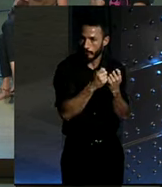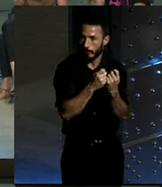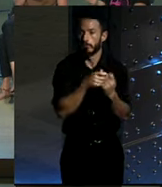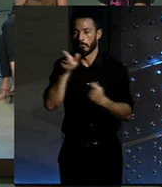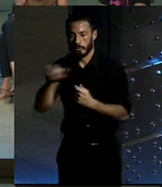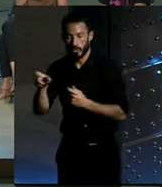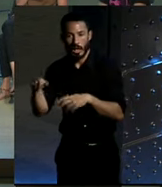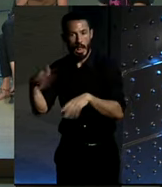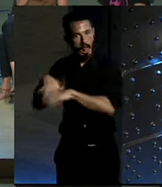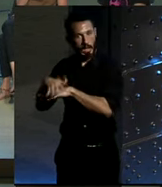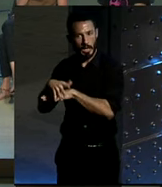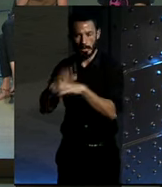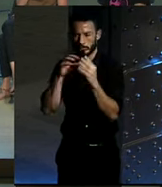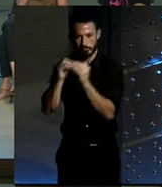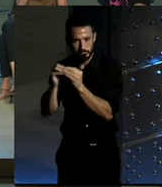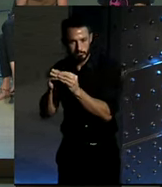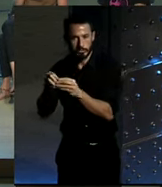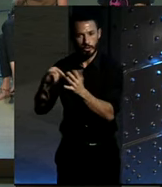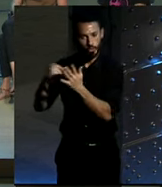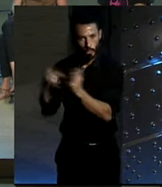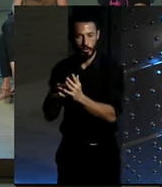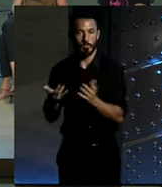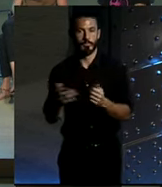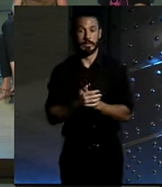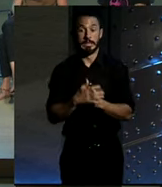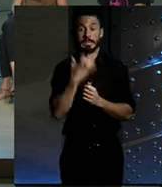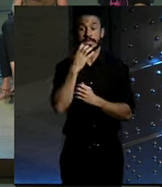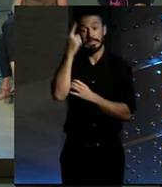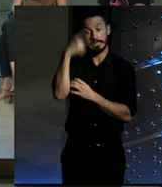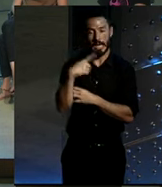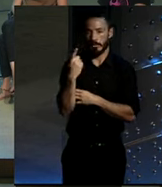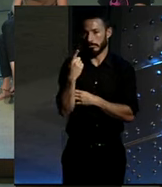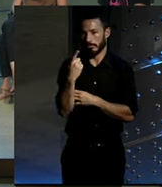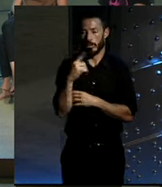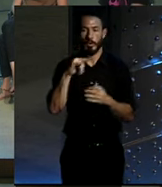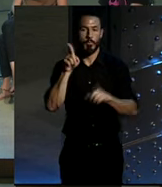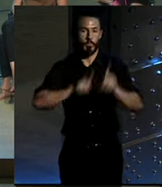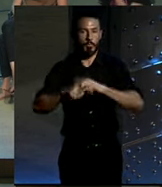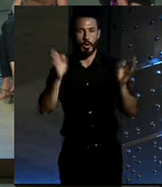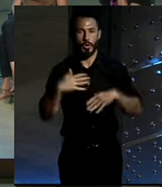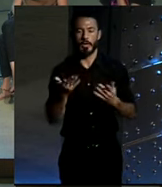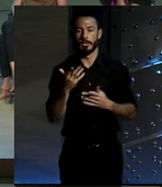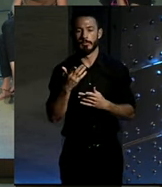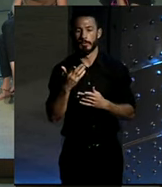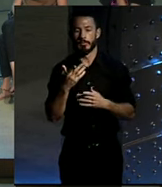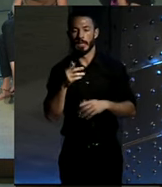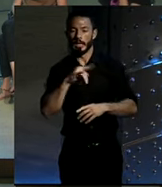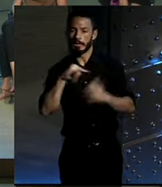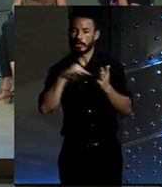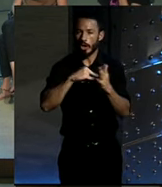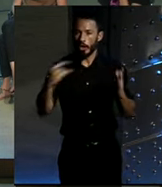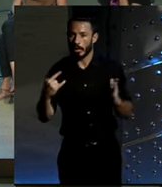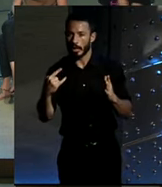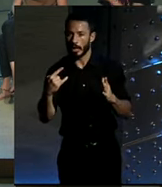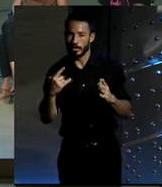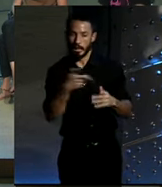segundos. Sabiendo dónde tienen que arreglarlo, yo creo que no... Es verdad que tenéis como los dos extremos de la tecnología, ¿no? La mecánica, que es muy intuitiva y muy fácil de